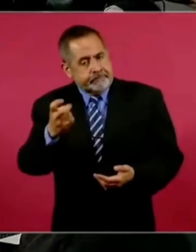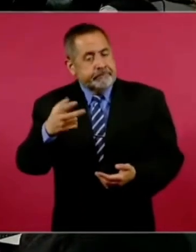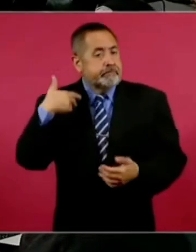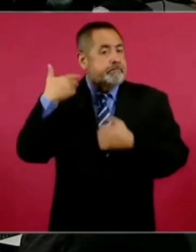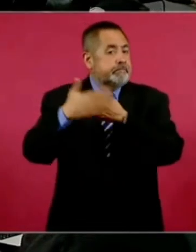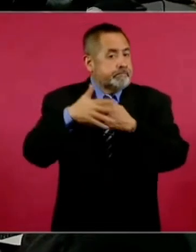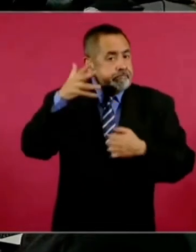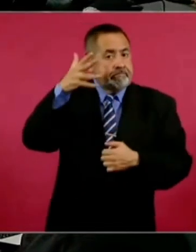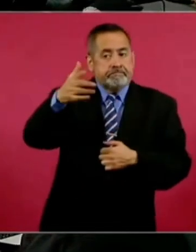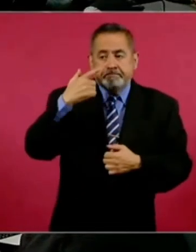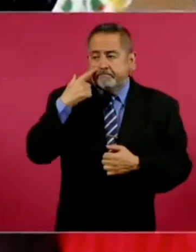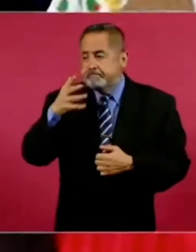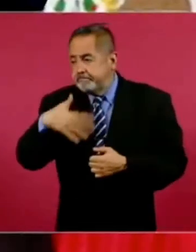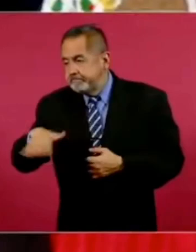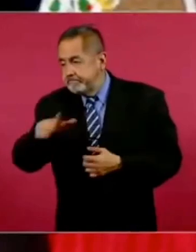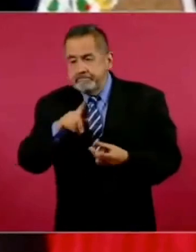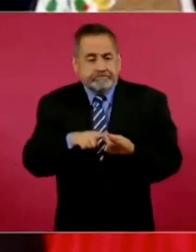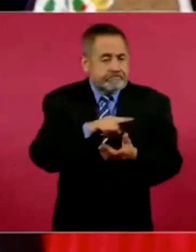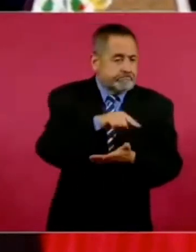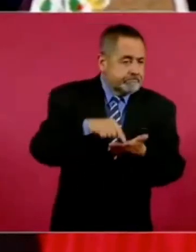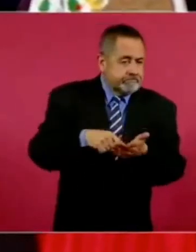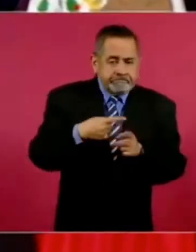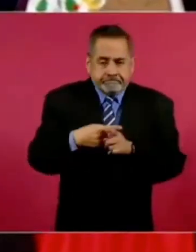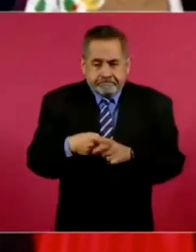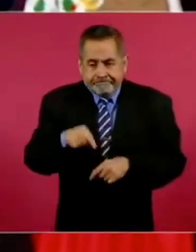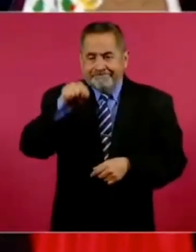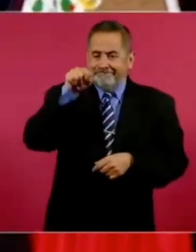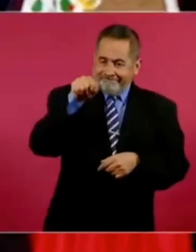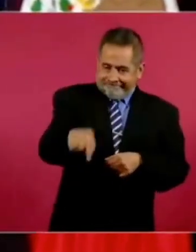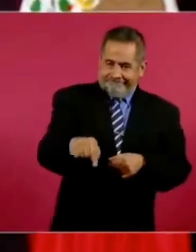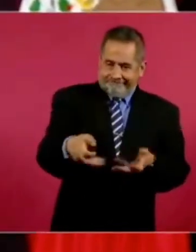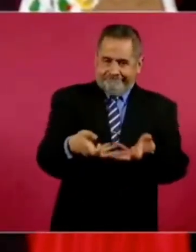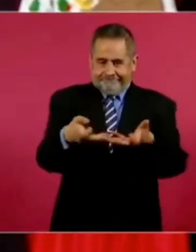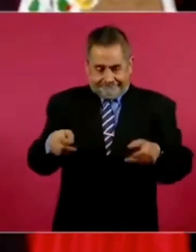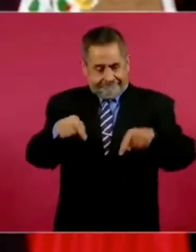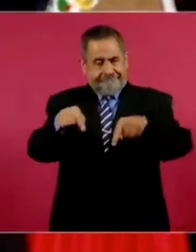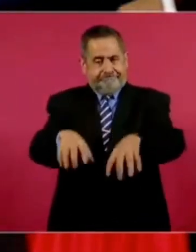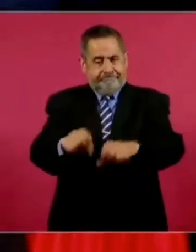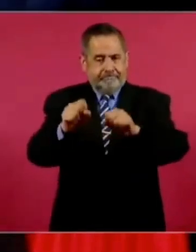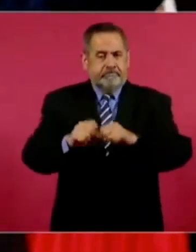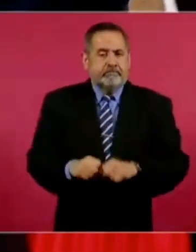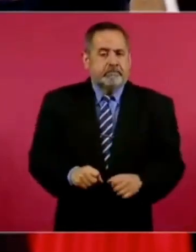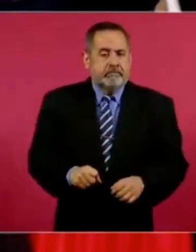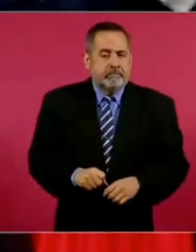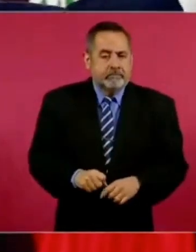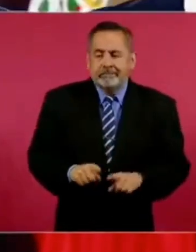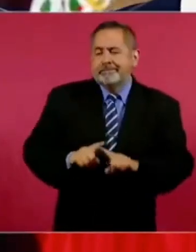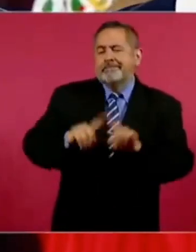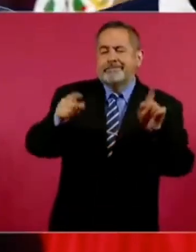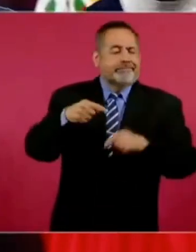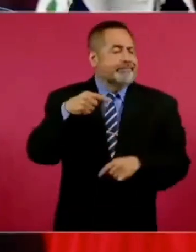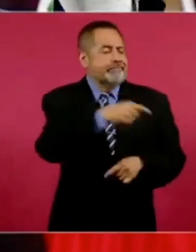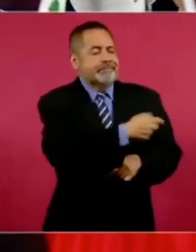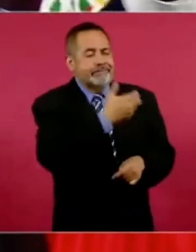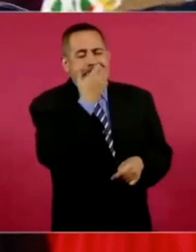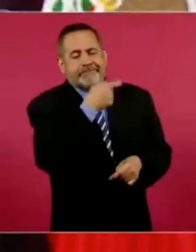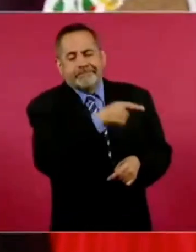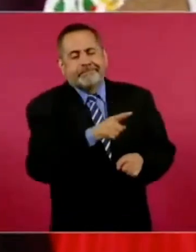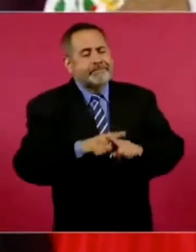estratégico, no hacerle como lo hicieron los conservadores,